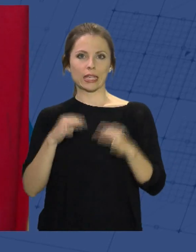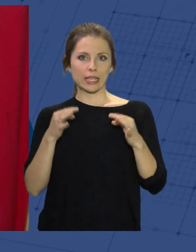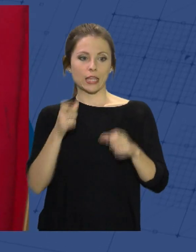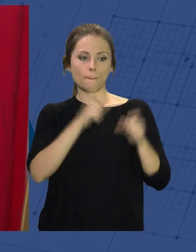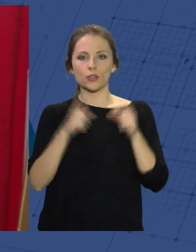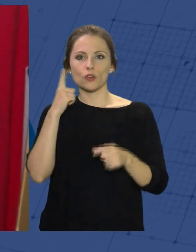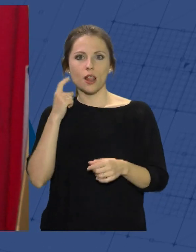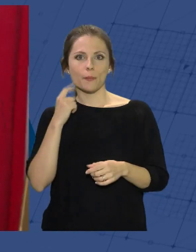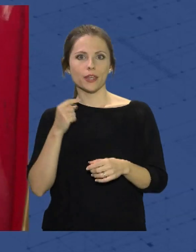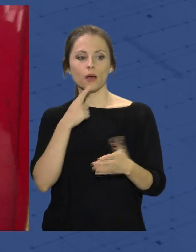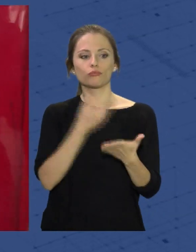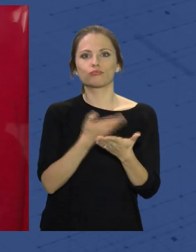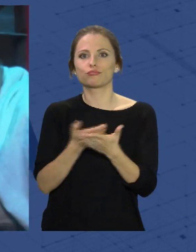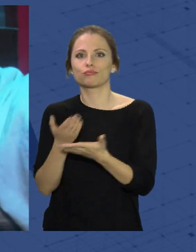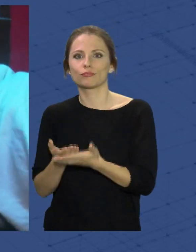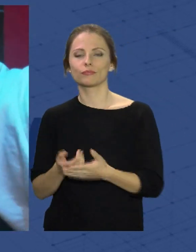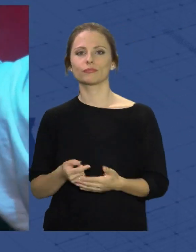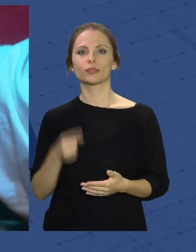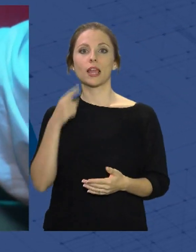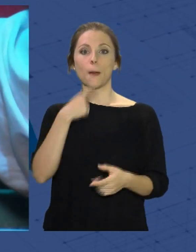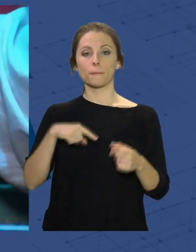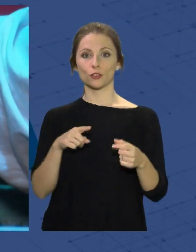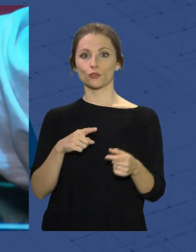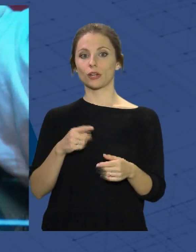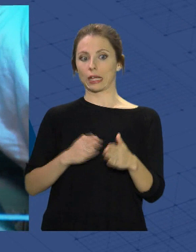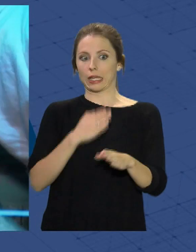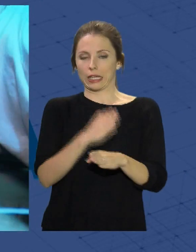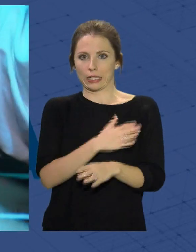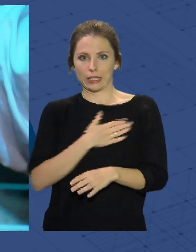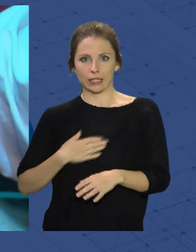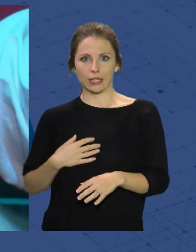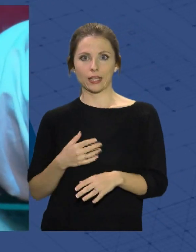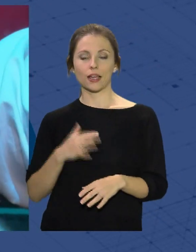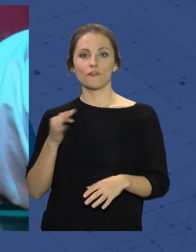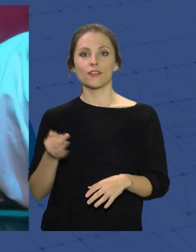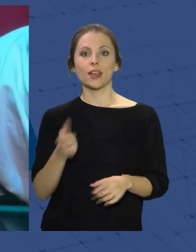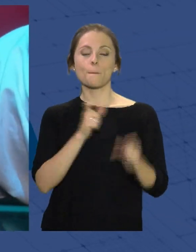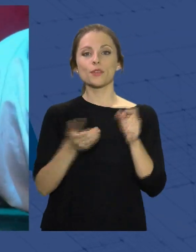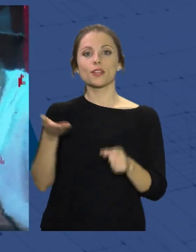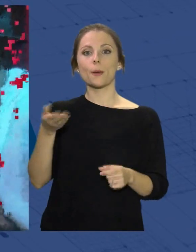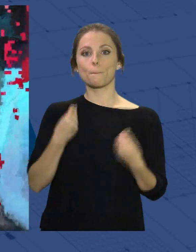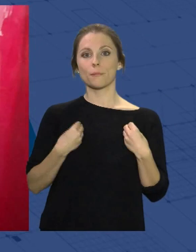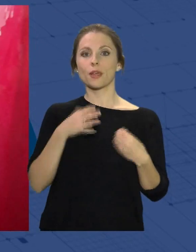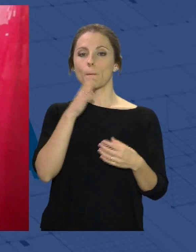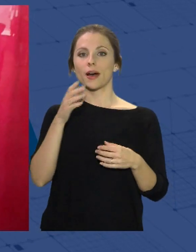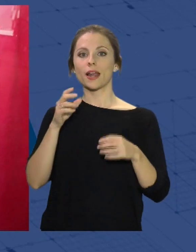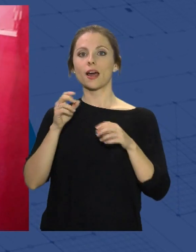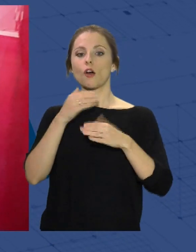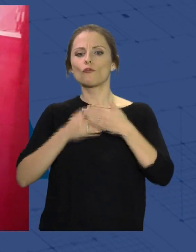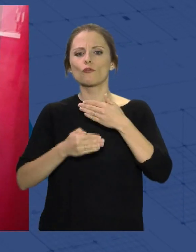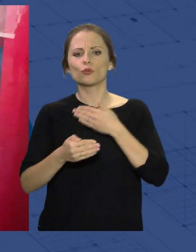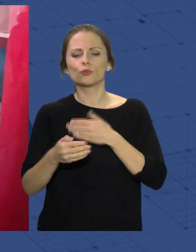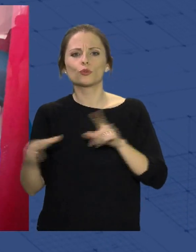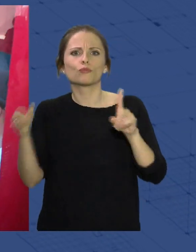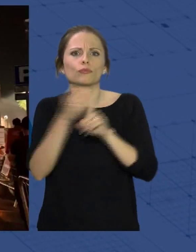almerienses durante esta noche. Los más atrevidos participaron además en una feria de autómatas vivos para descubrir su futuro y las sorpresas que el destino les